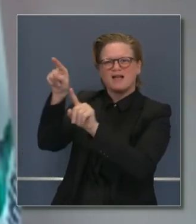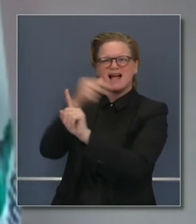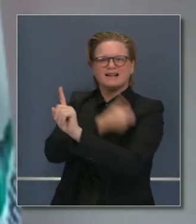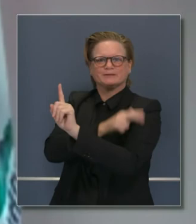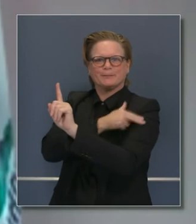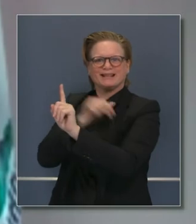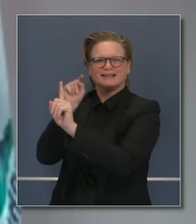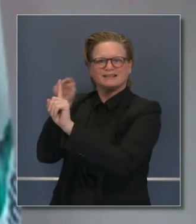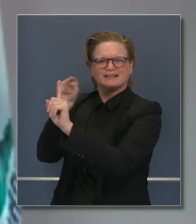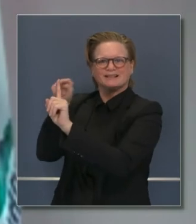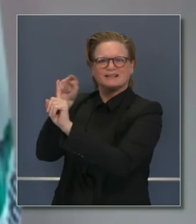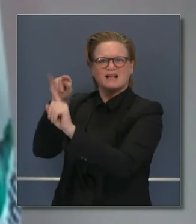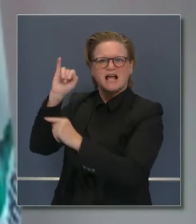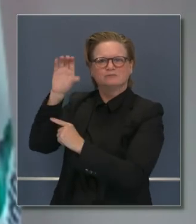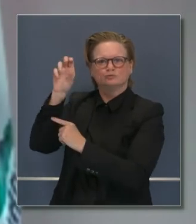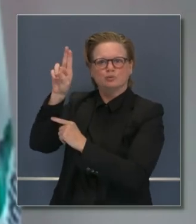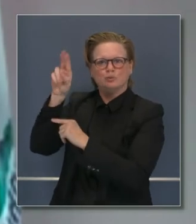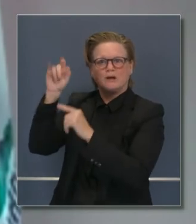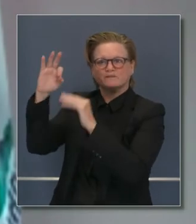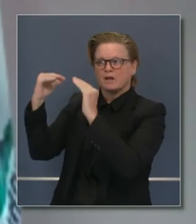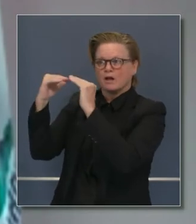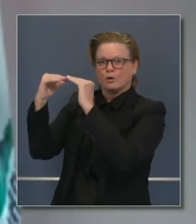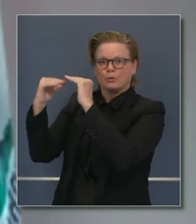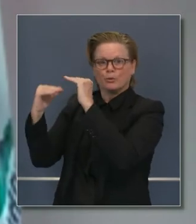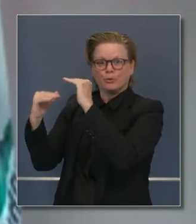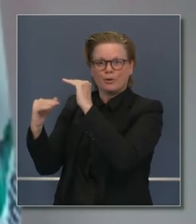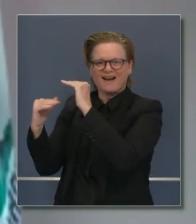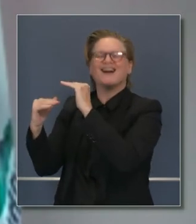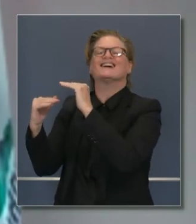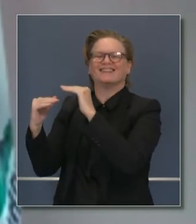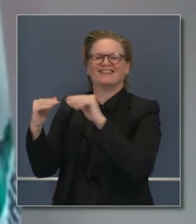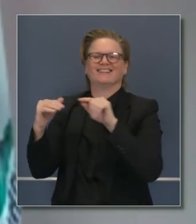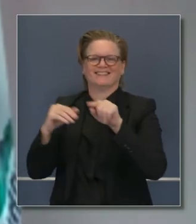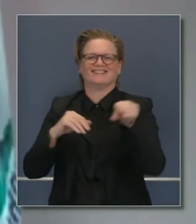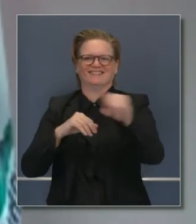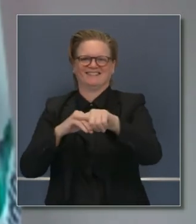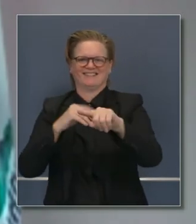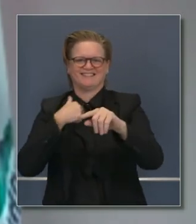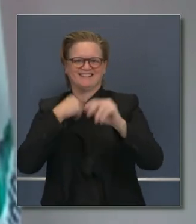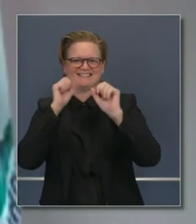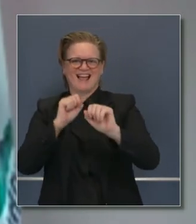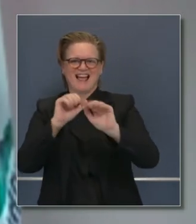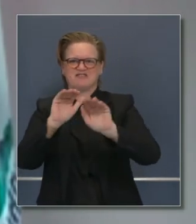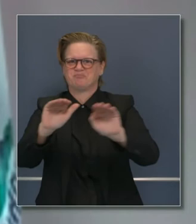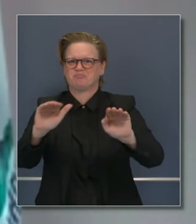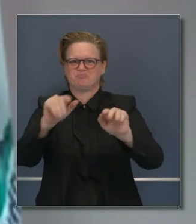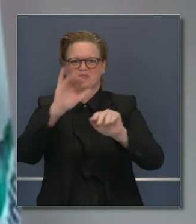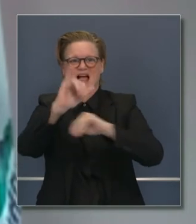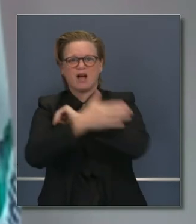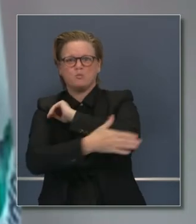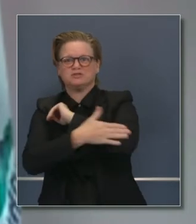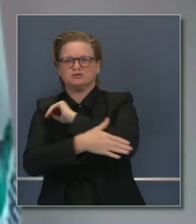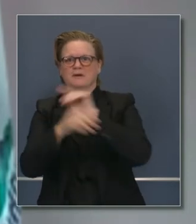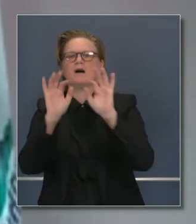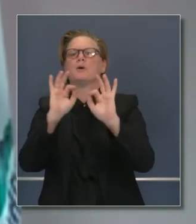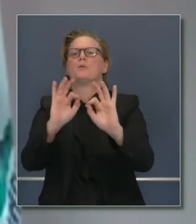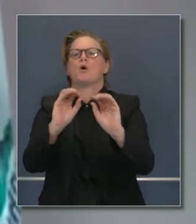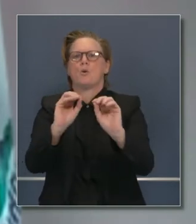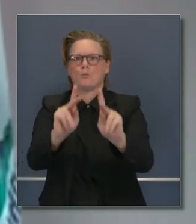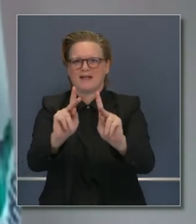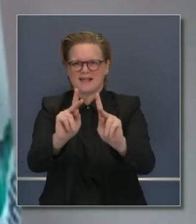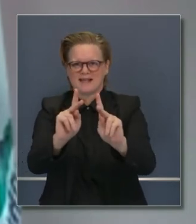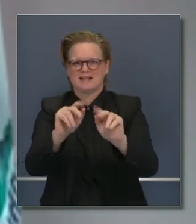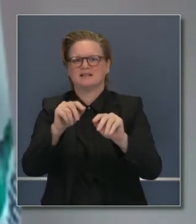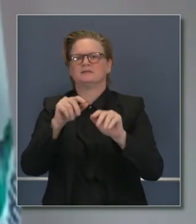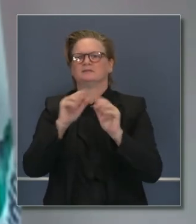en casa regional. Y la razón por la cual decimos que es por condado es porque cada condado entonces volverá a su nivel adecuado de en